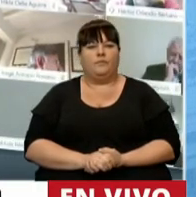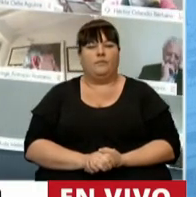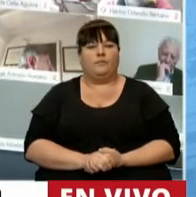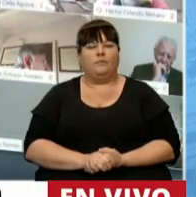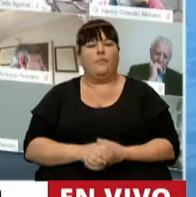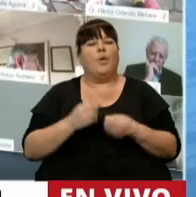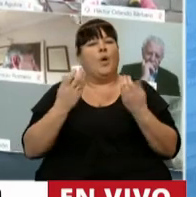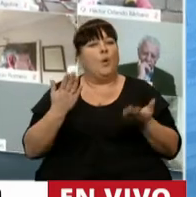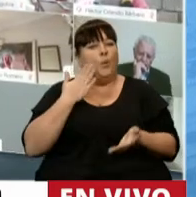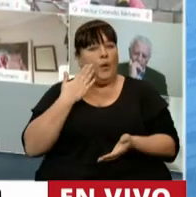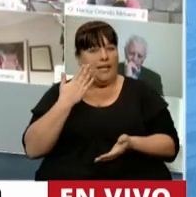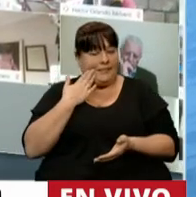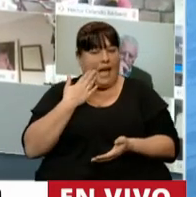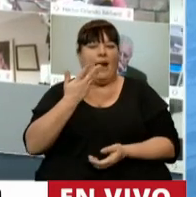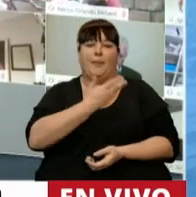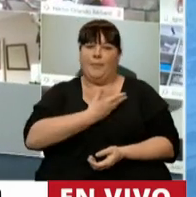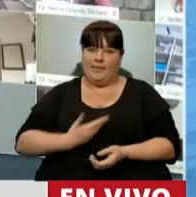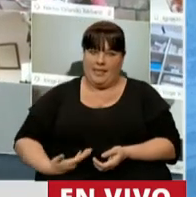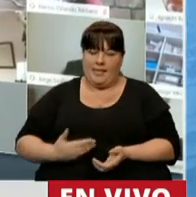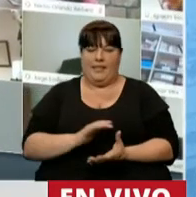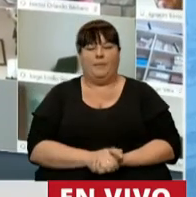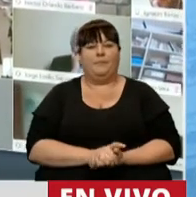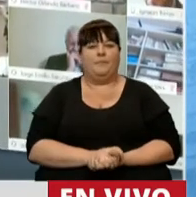Buenas tardes, señor presidente.